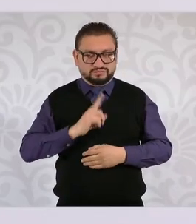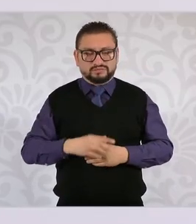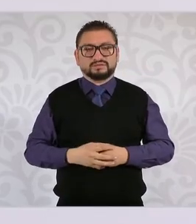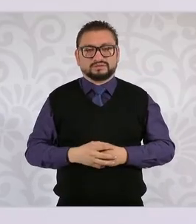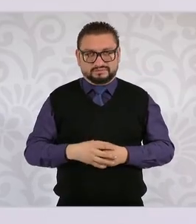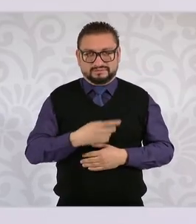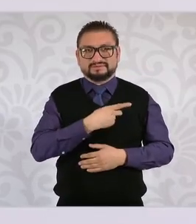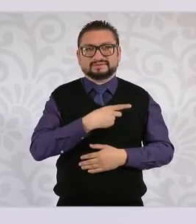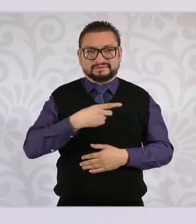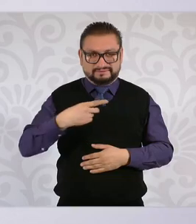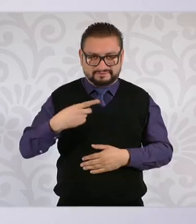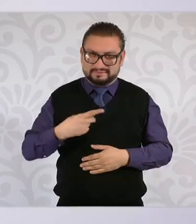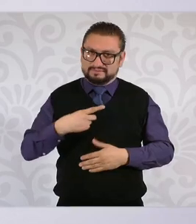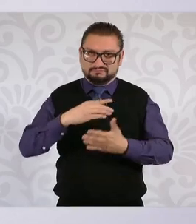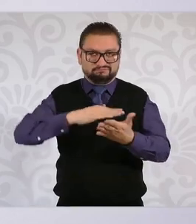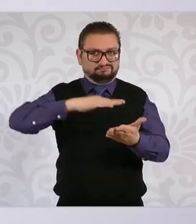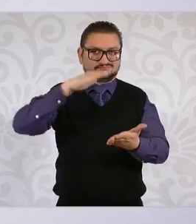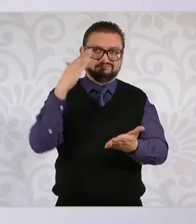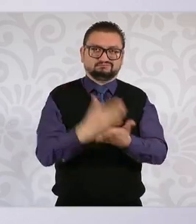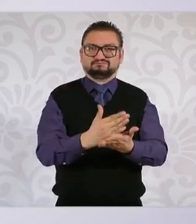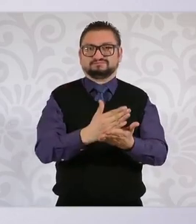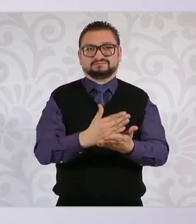tenemos que parar eso